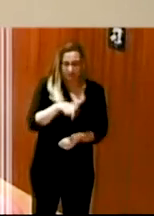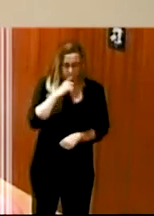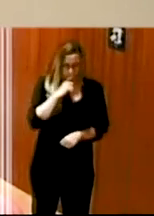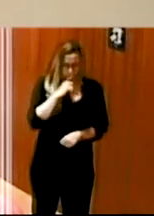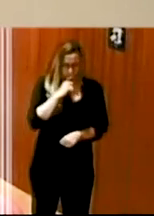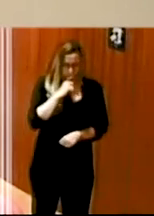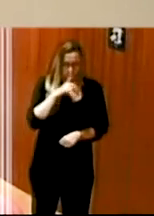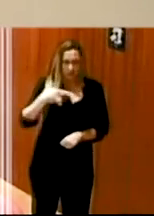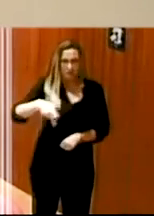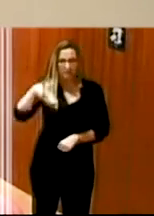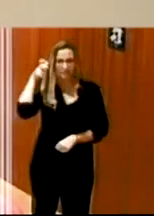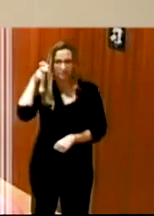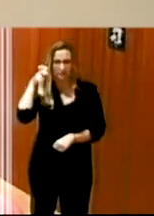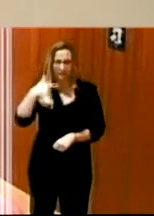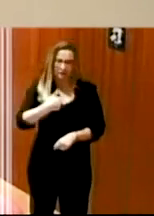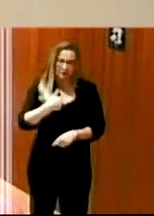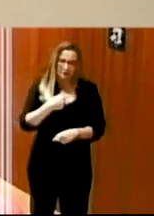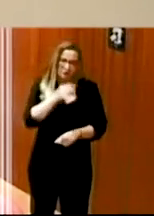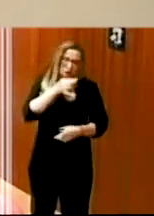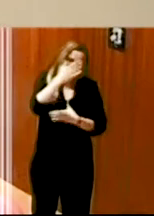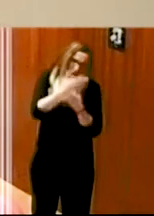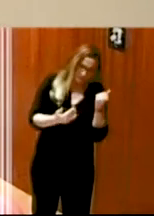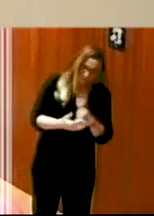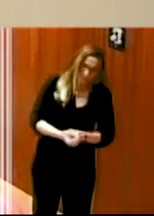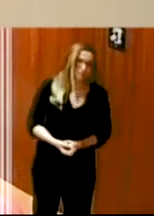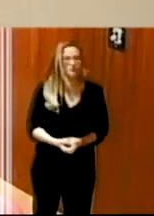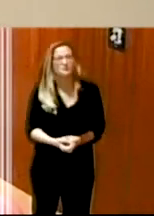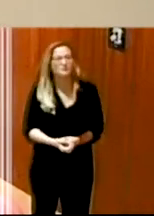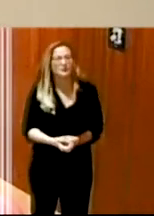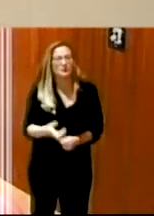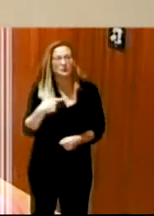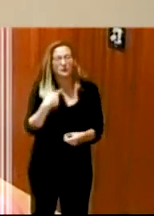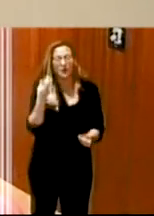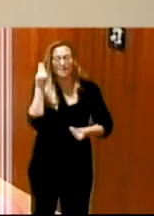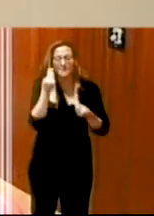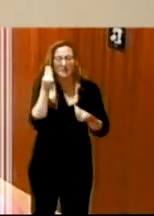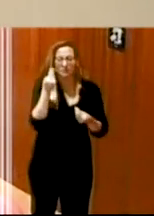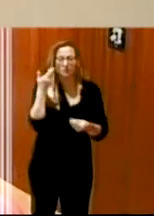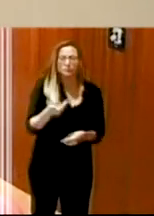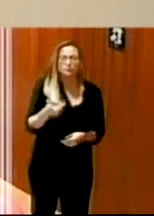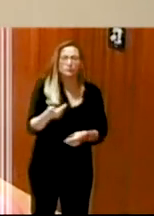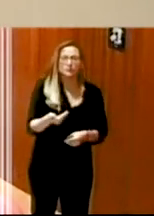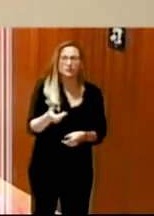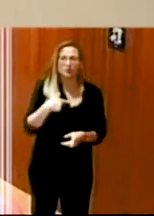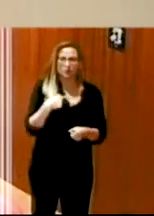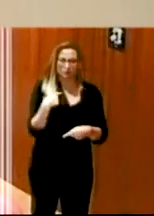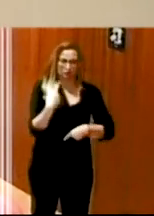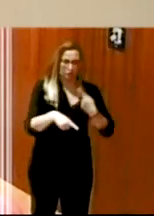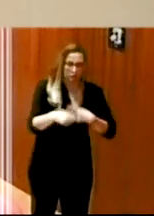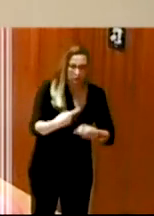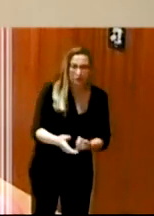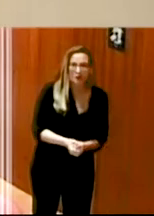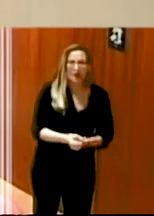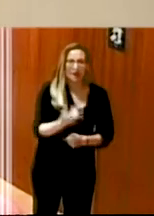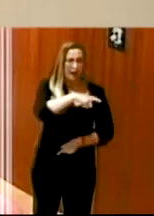Y sigo fallando en eso porque creo que es fundamental en nuestro día a día, pero con las personas con